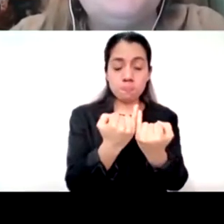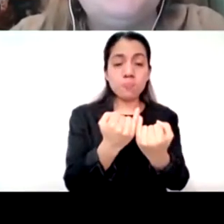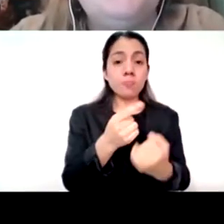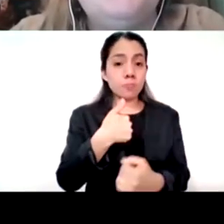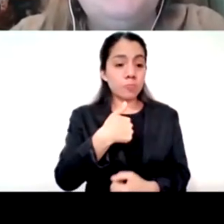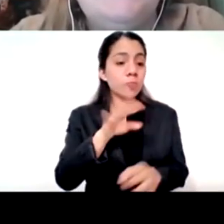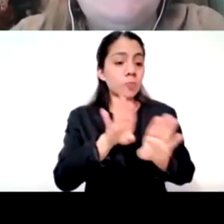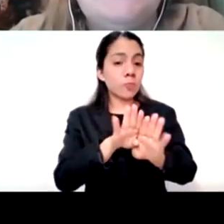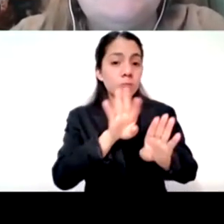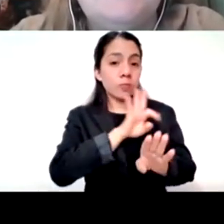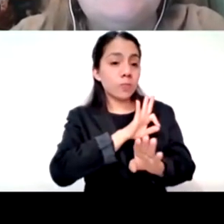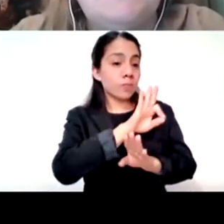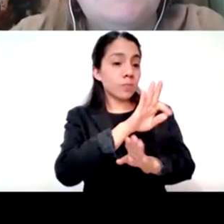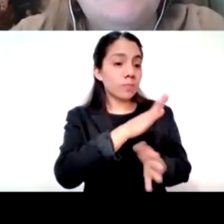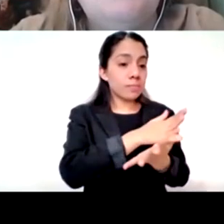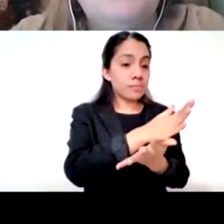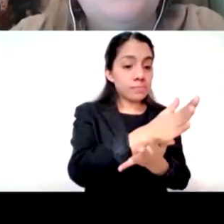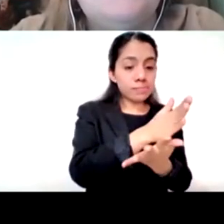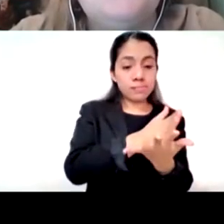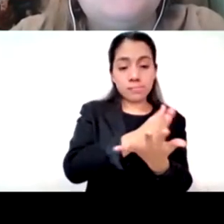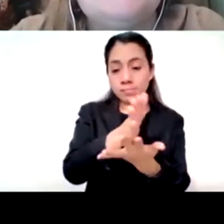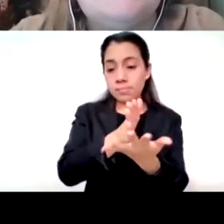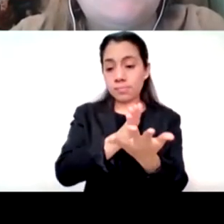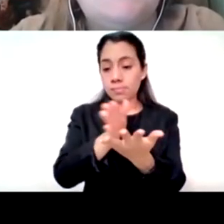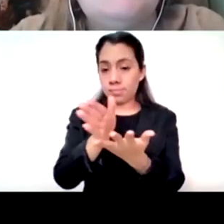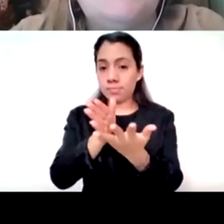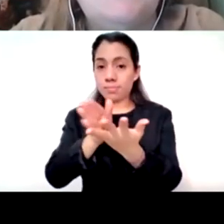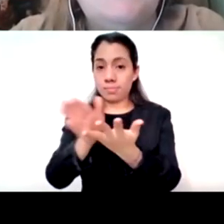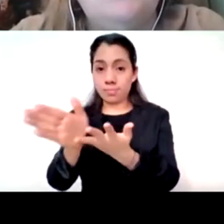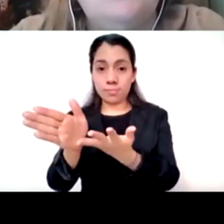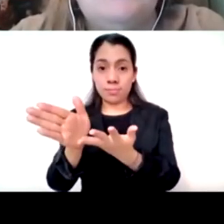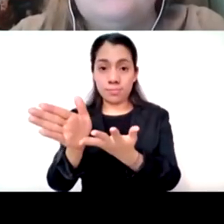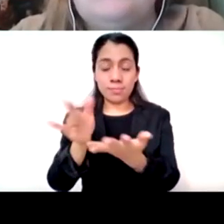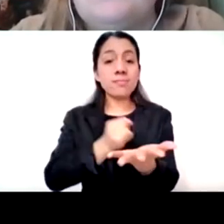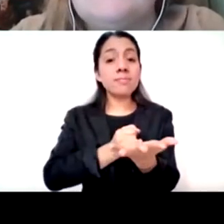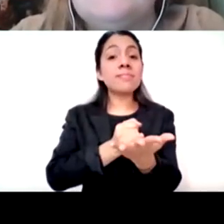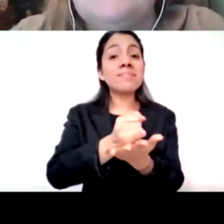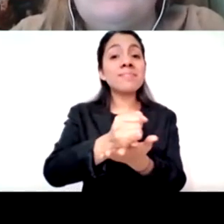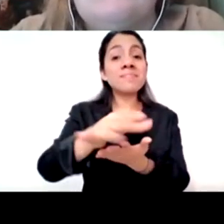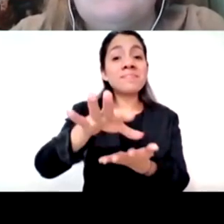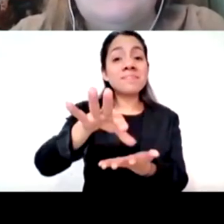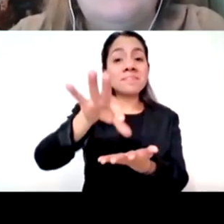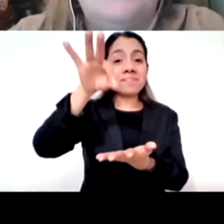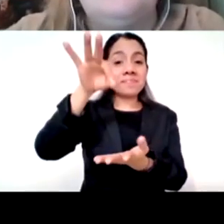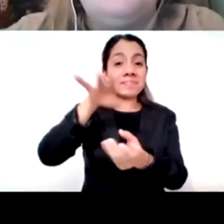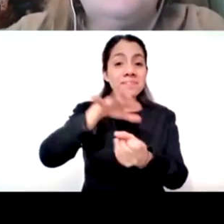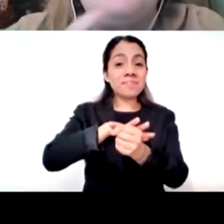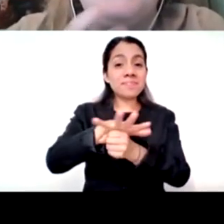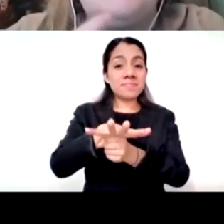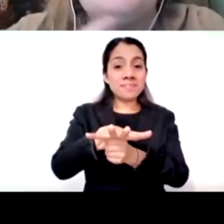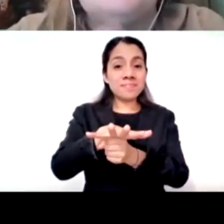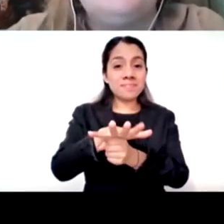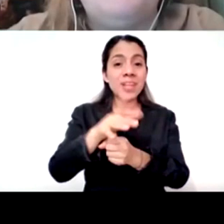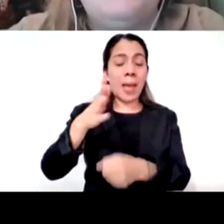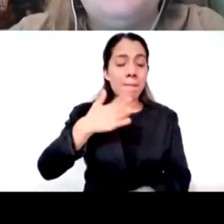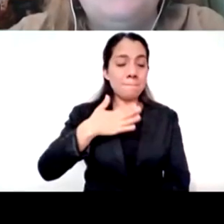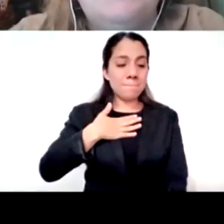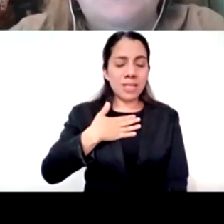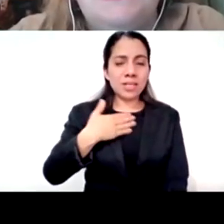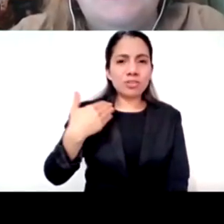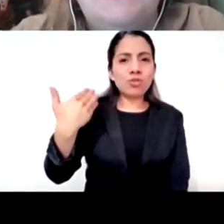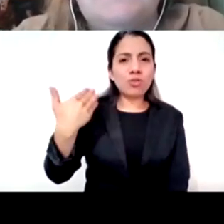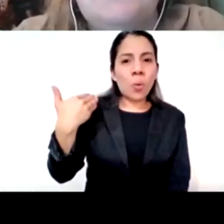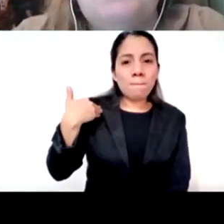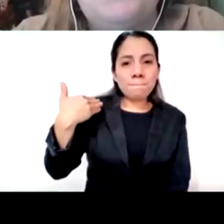no solo la tragedia pero dentro de esa tragedia ¿cuál es tu vocación? ¿a qué estás llamado?